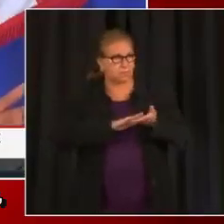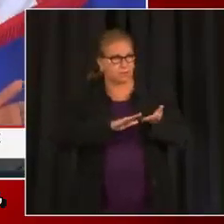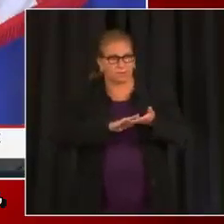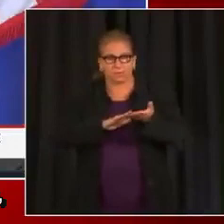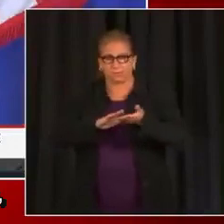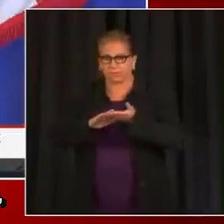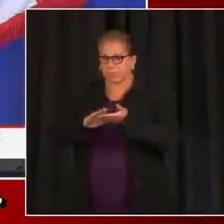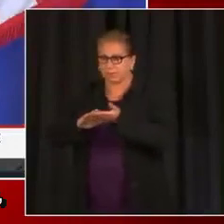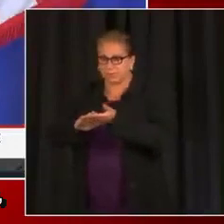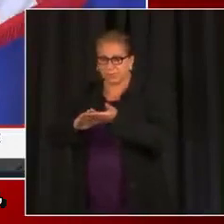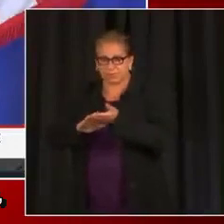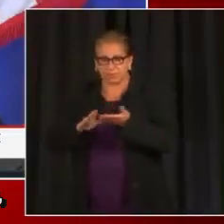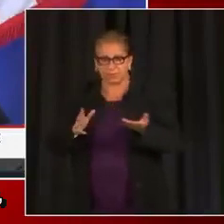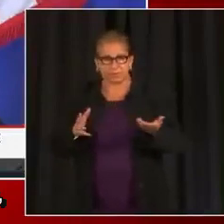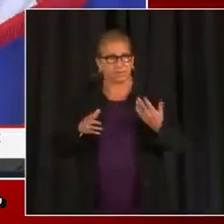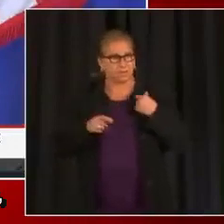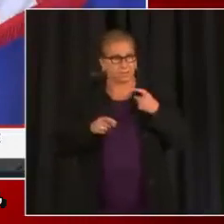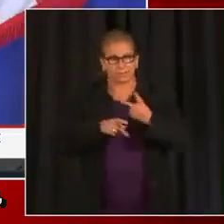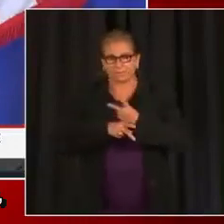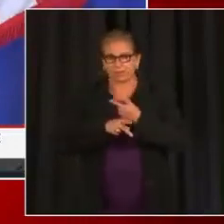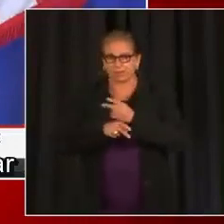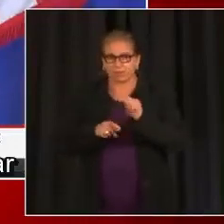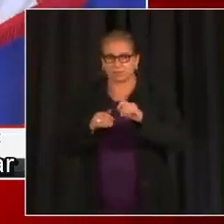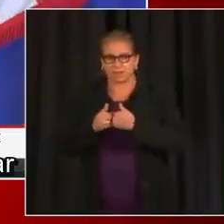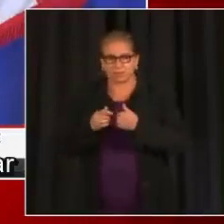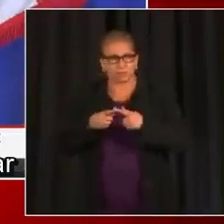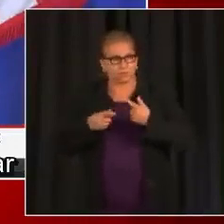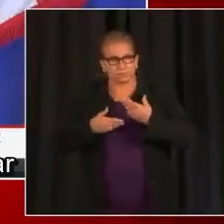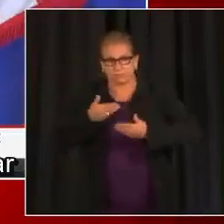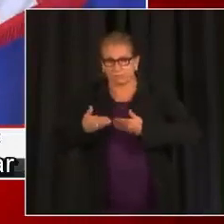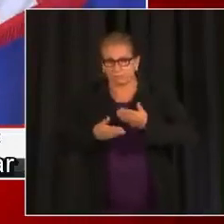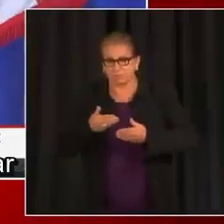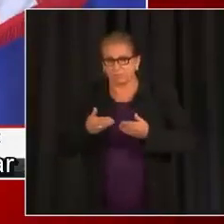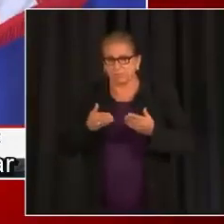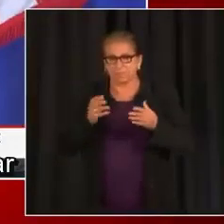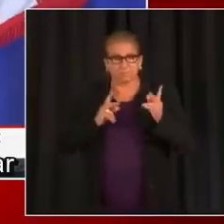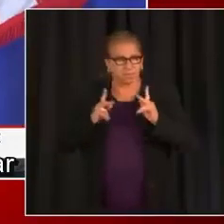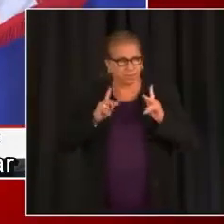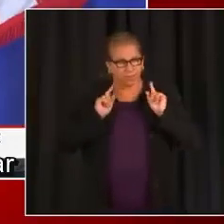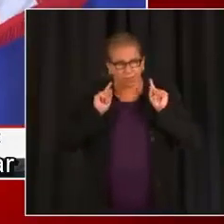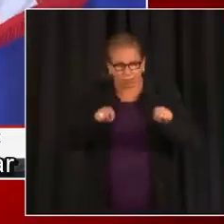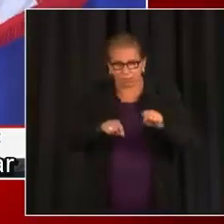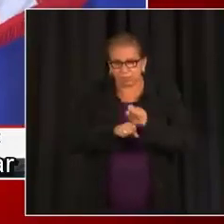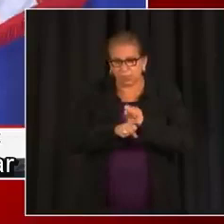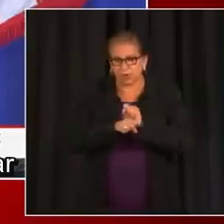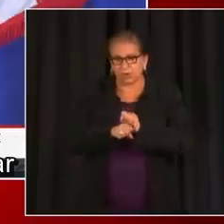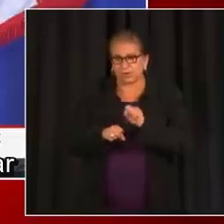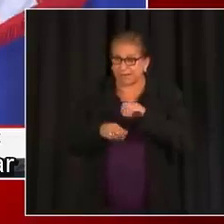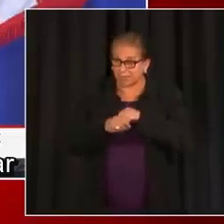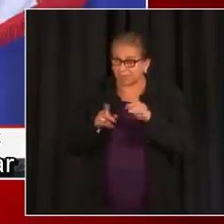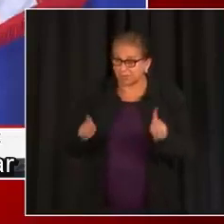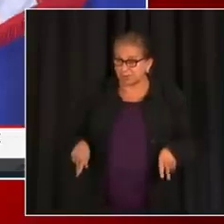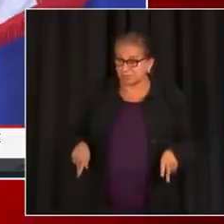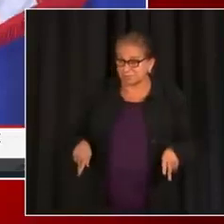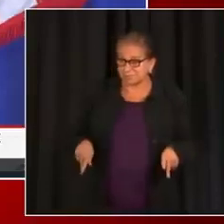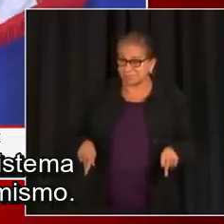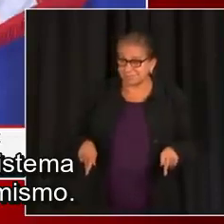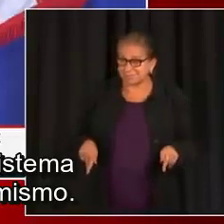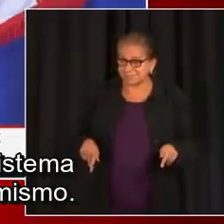que sea, todo tipo de organizaciones, han descifrado cómo regresar a trabajar en persona.